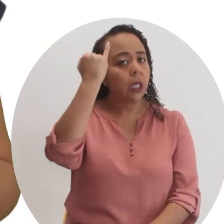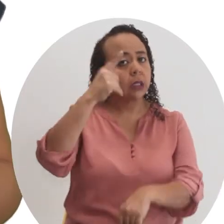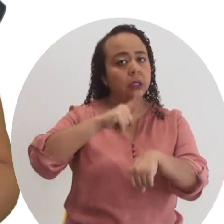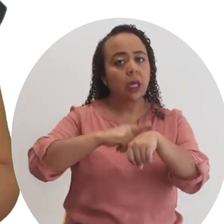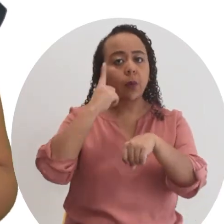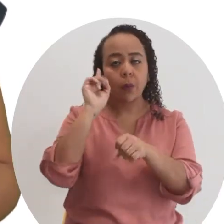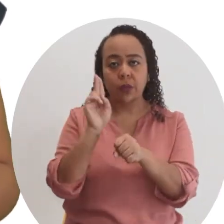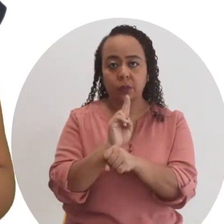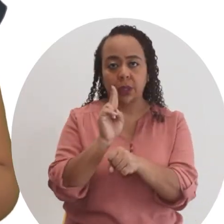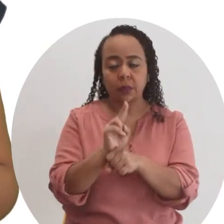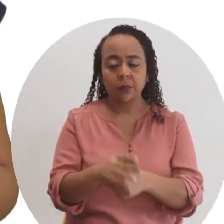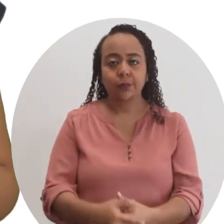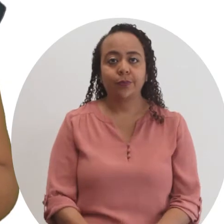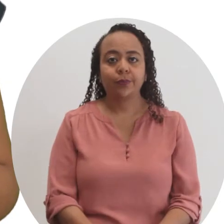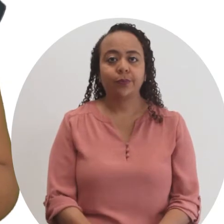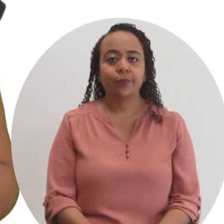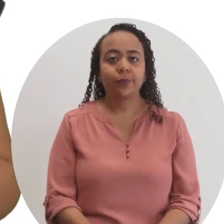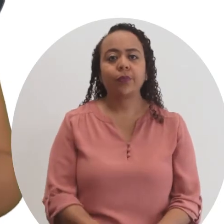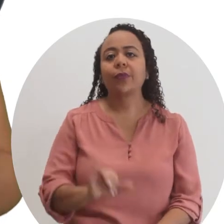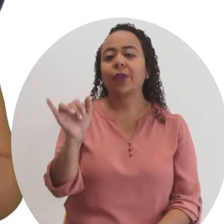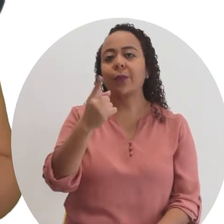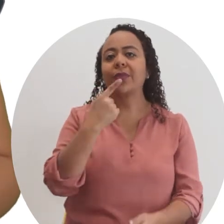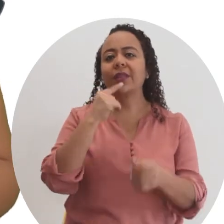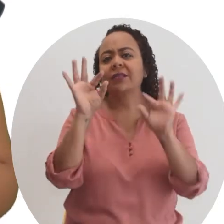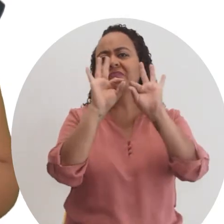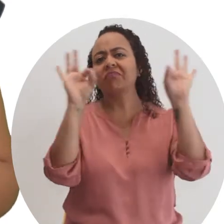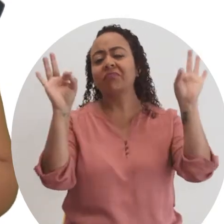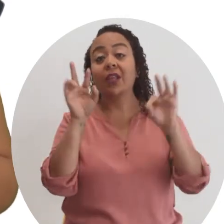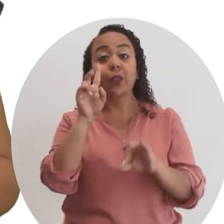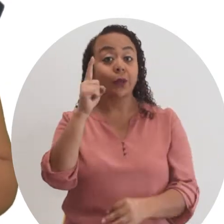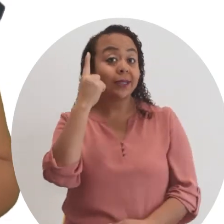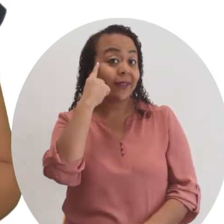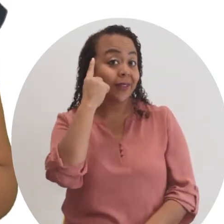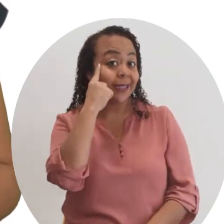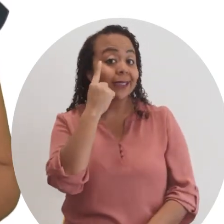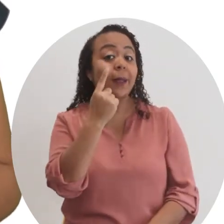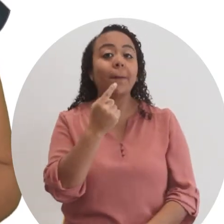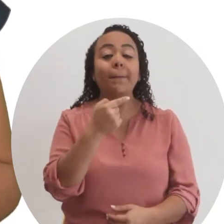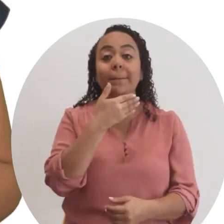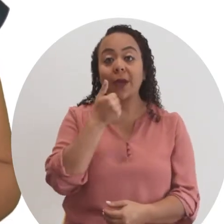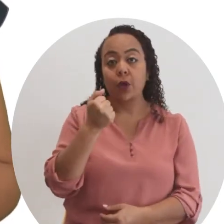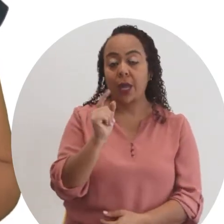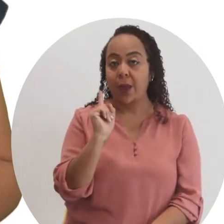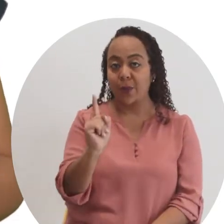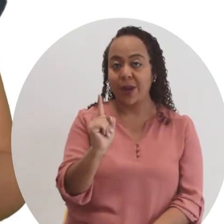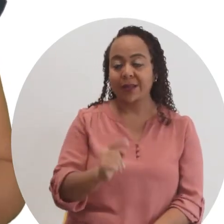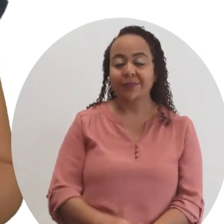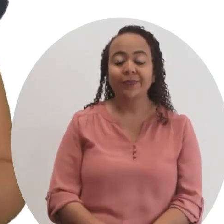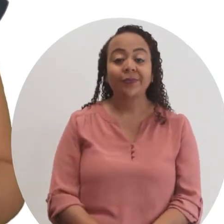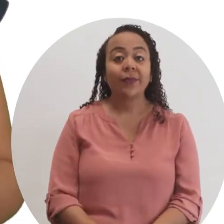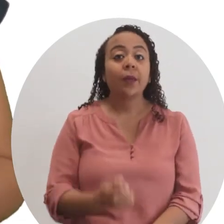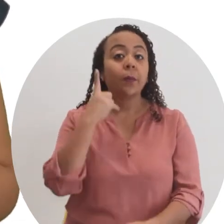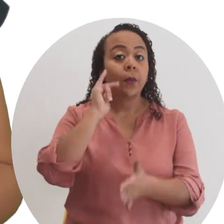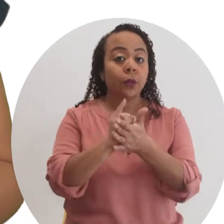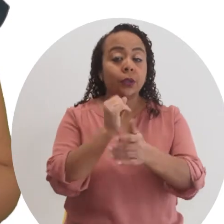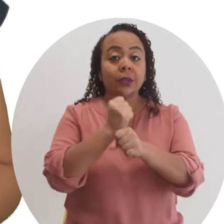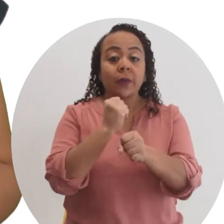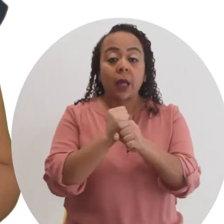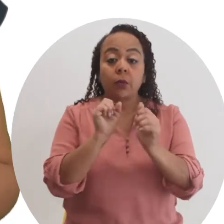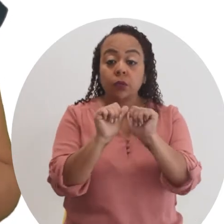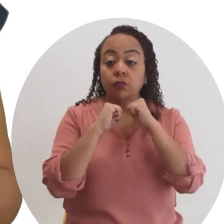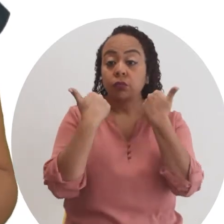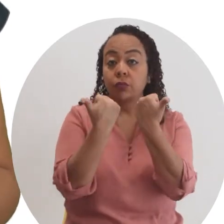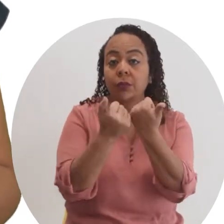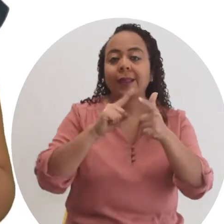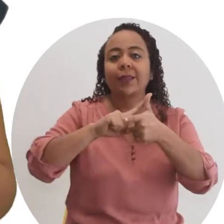ideas o tiempo para implementarlas. Como dice el refrán, dos cabezas piensan mejor que una. Por esto, cuando trabajamos de